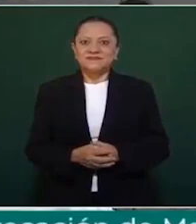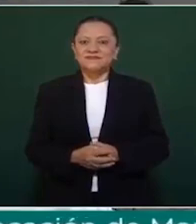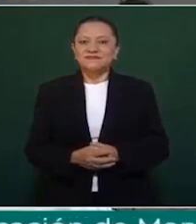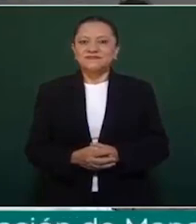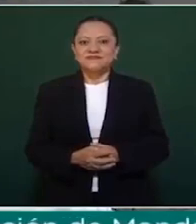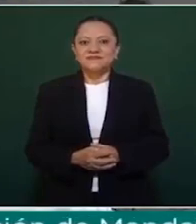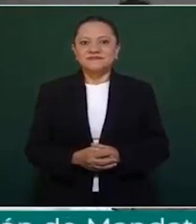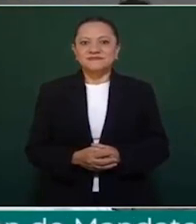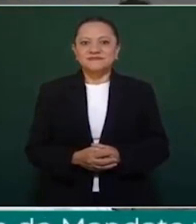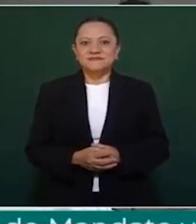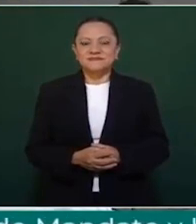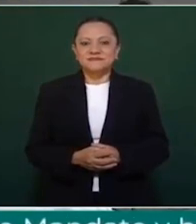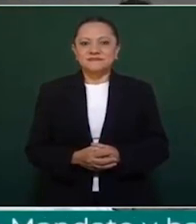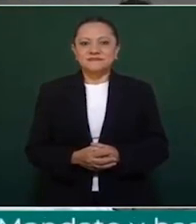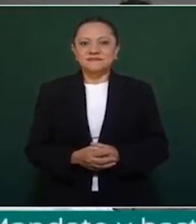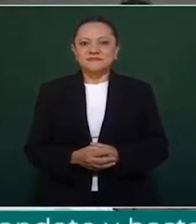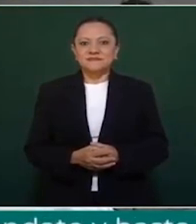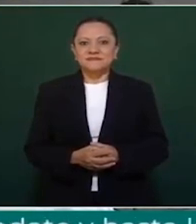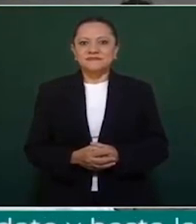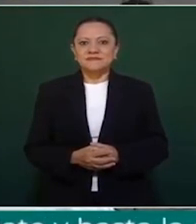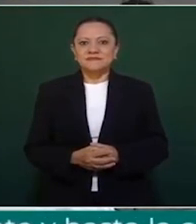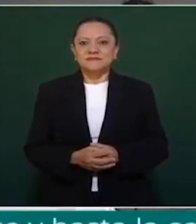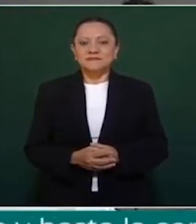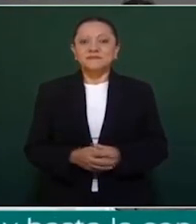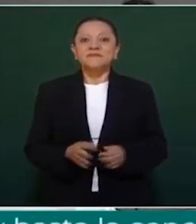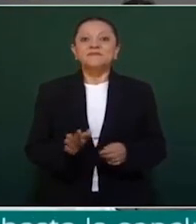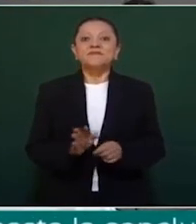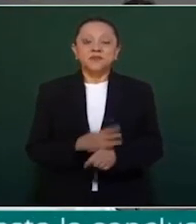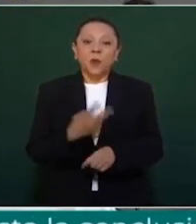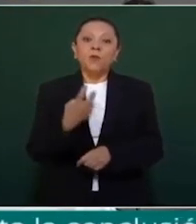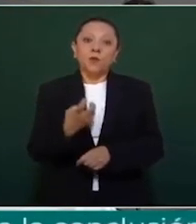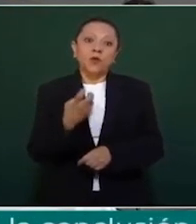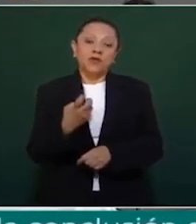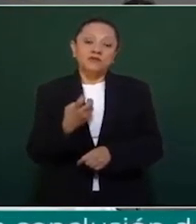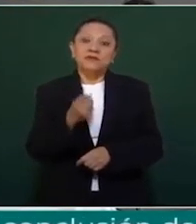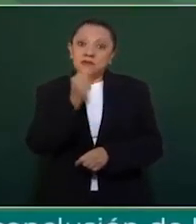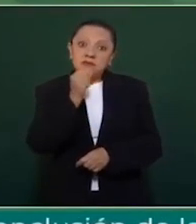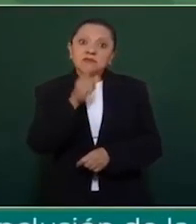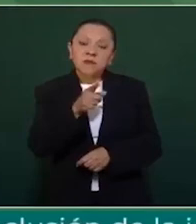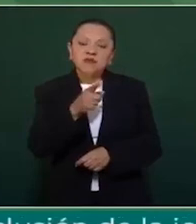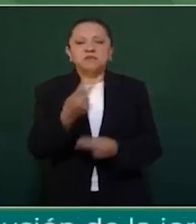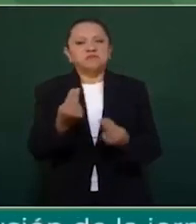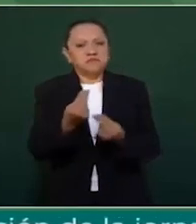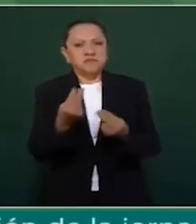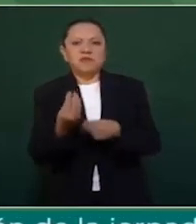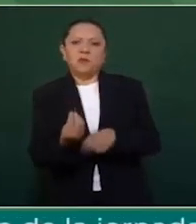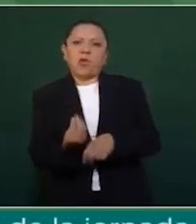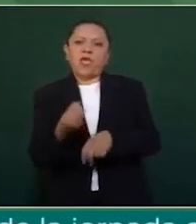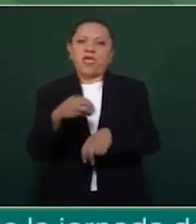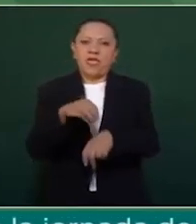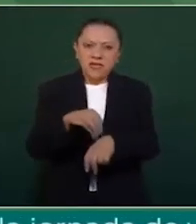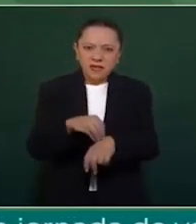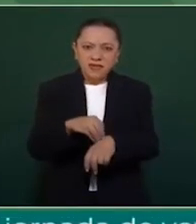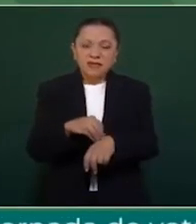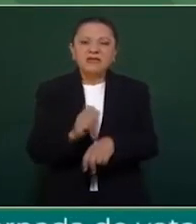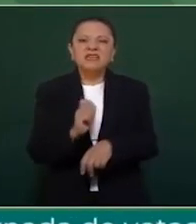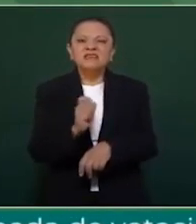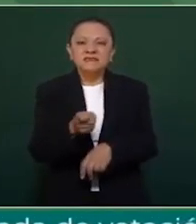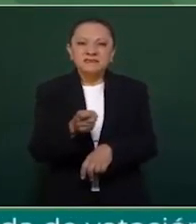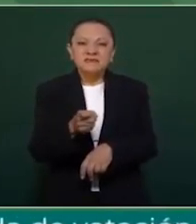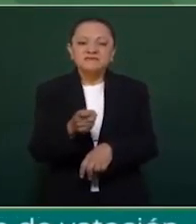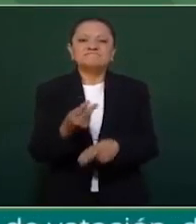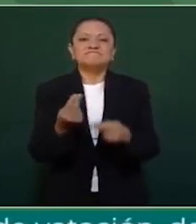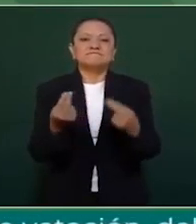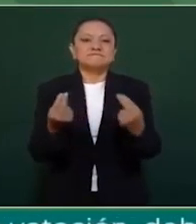Y a esto hay que agregar el tener que enfrentar